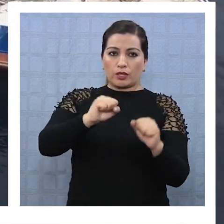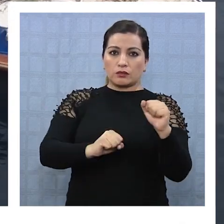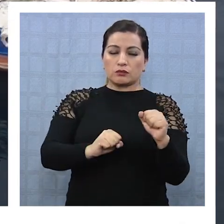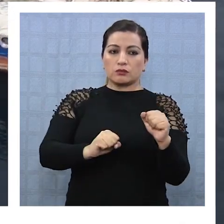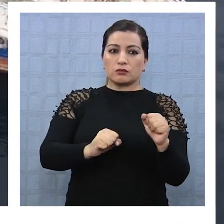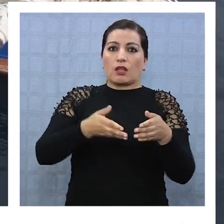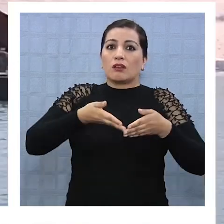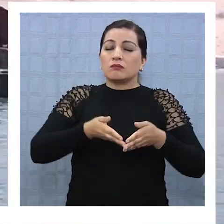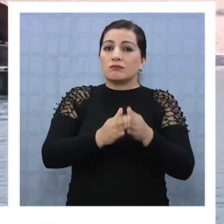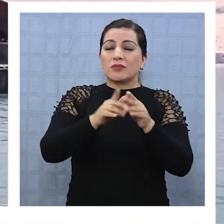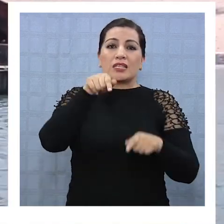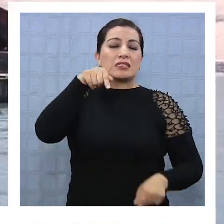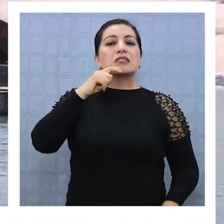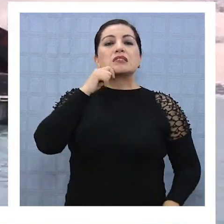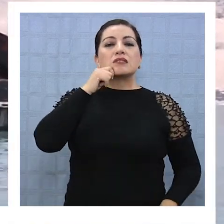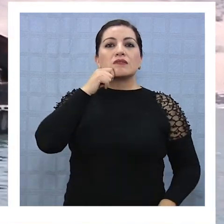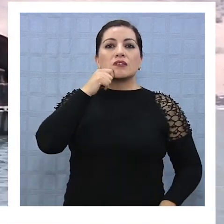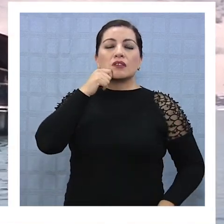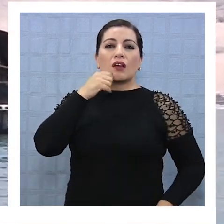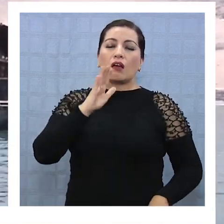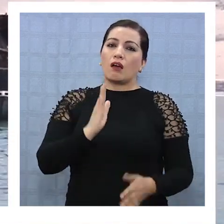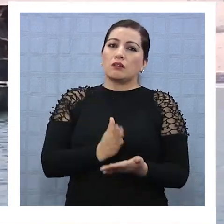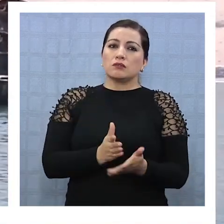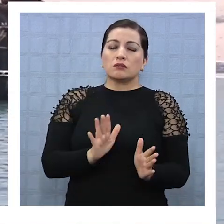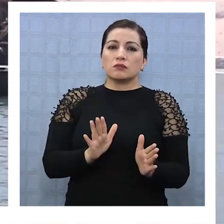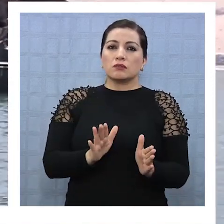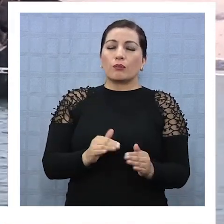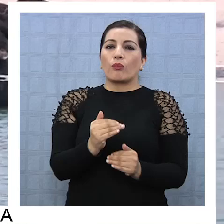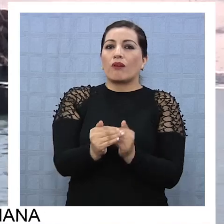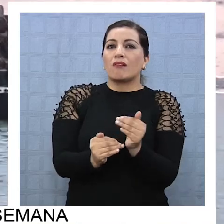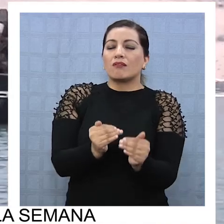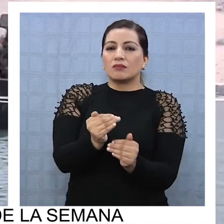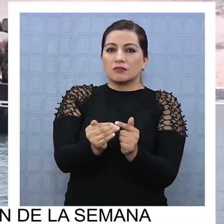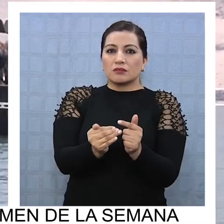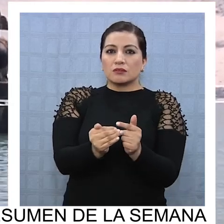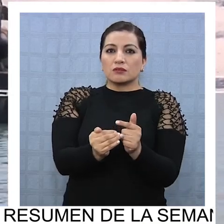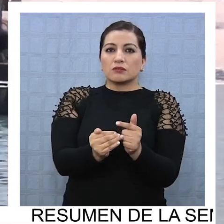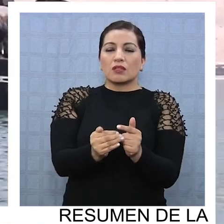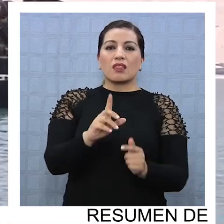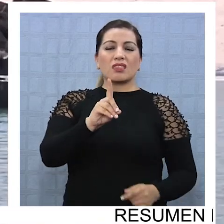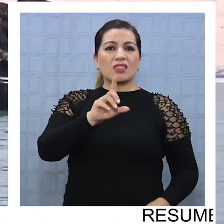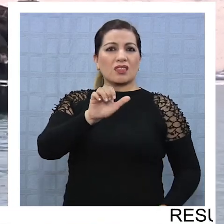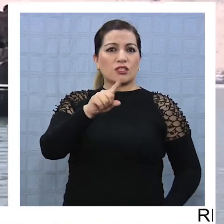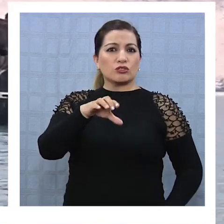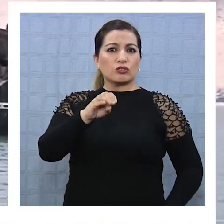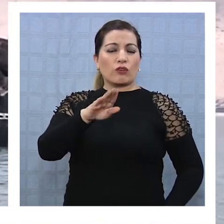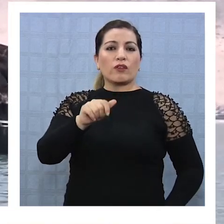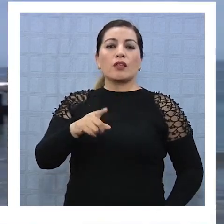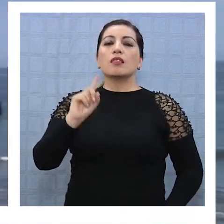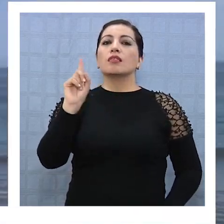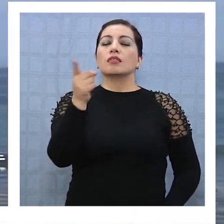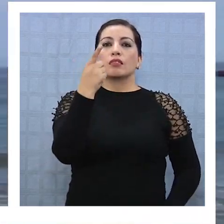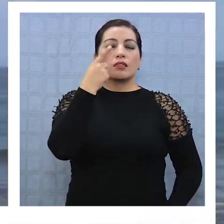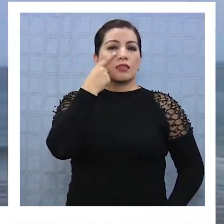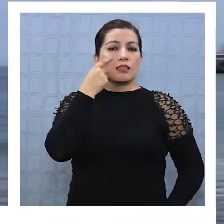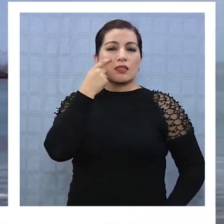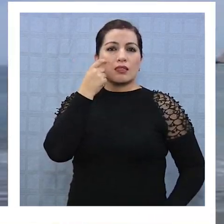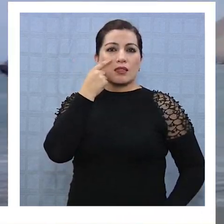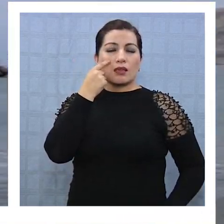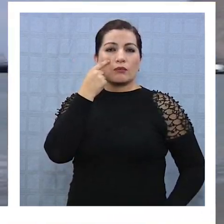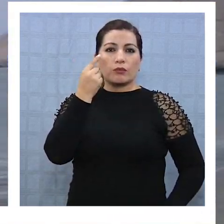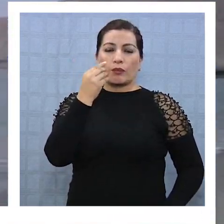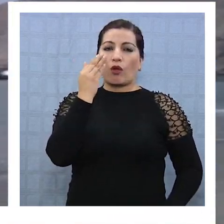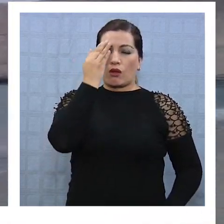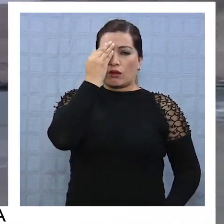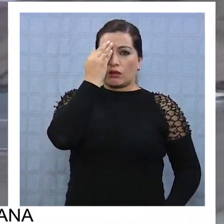empresa. La salida al conflicto se podría dar por el adelanto de la veda de desove desde el 1 de agosto, ya que